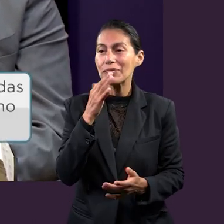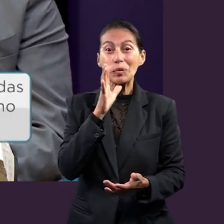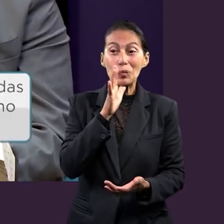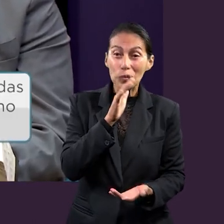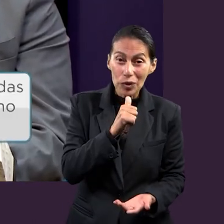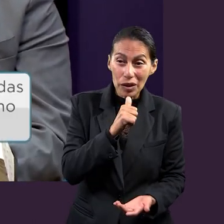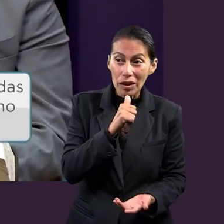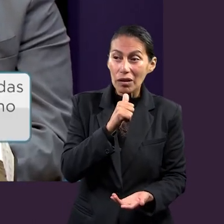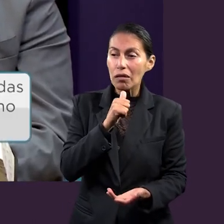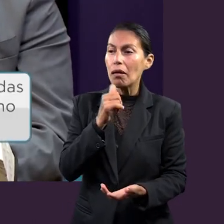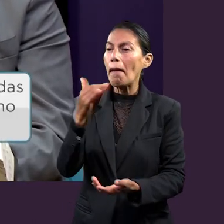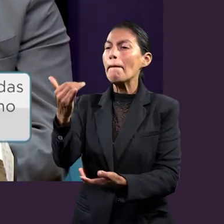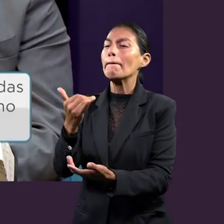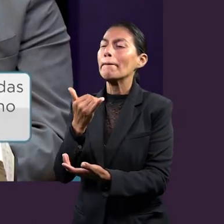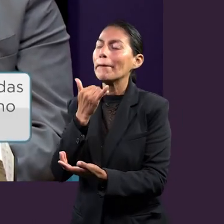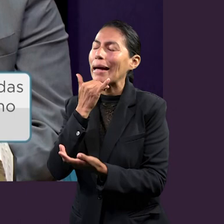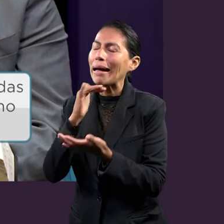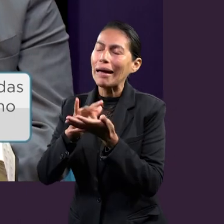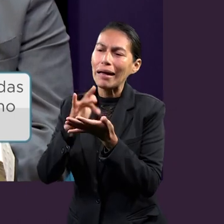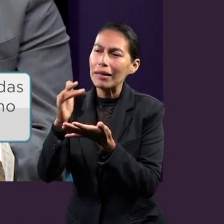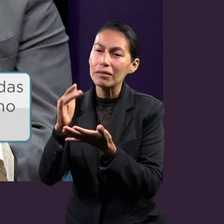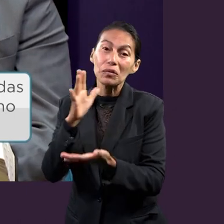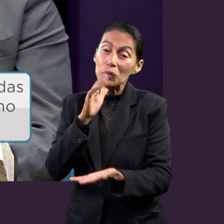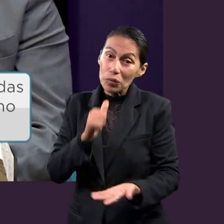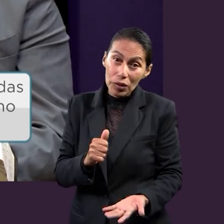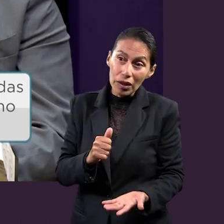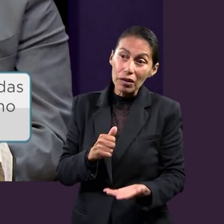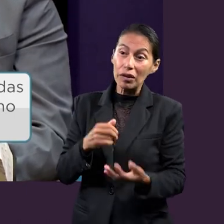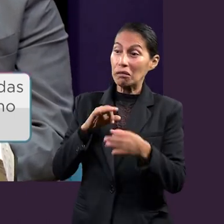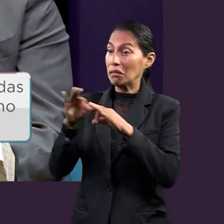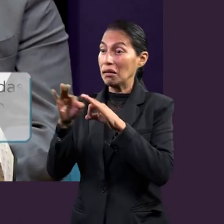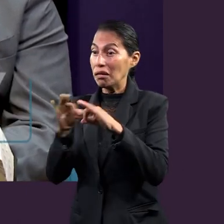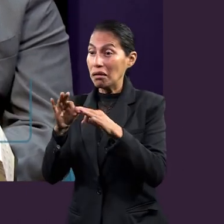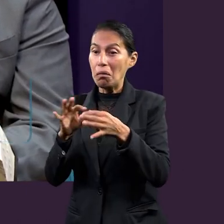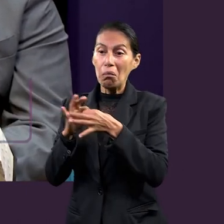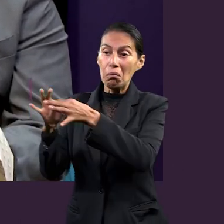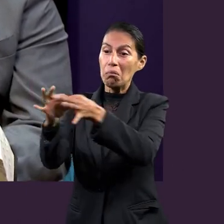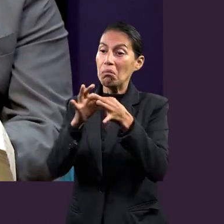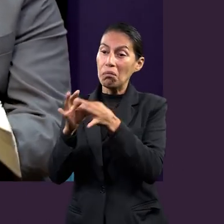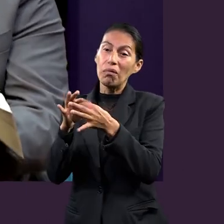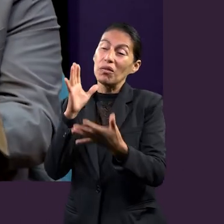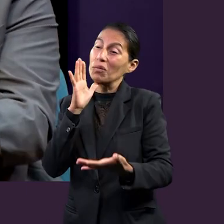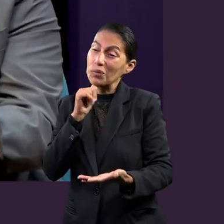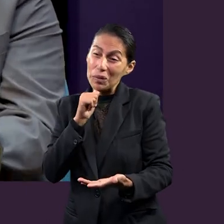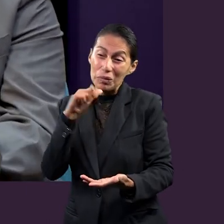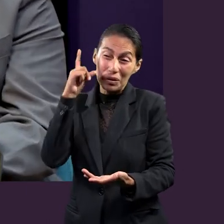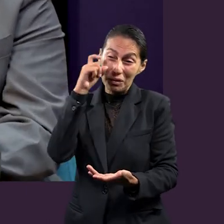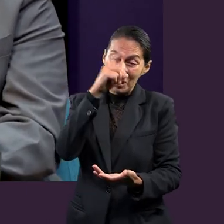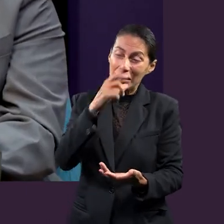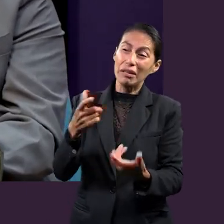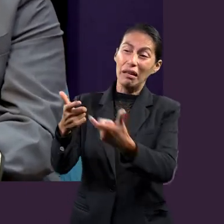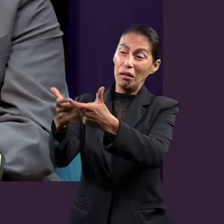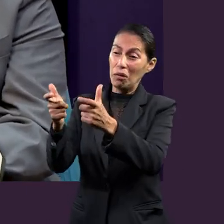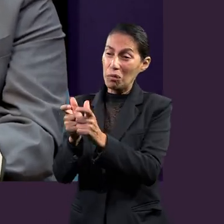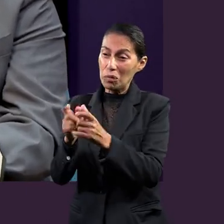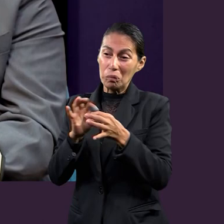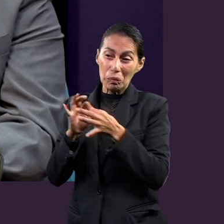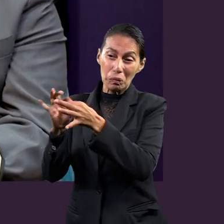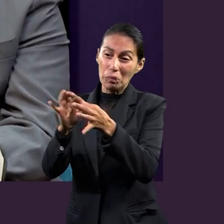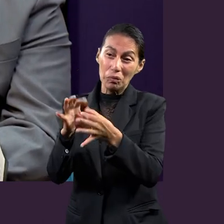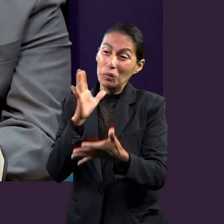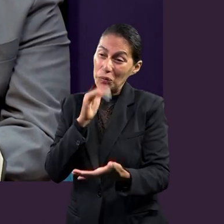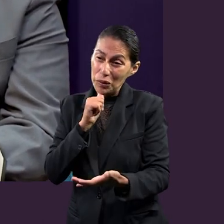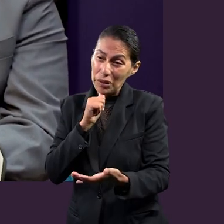pedir perdón, nunca podremos aceptar el perdón, y nunca podremos trabajar para lograr una colaboración con ese hermano,